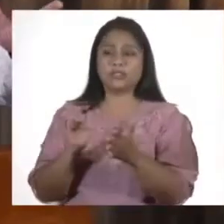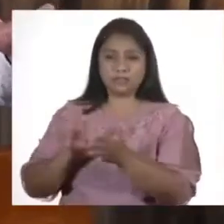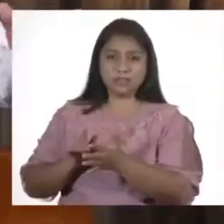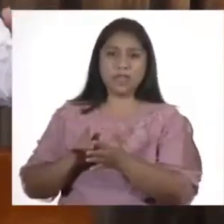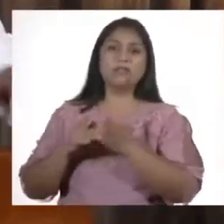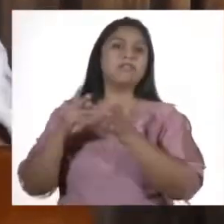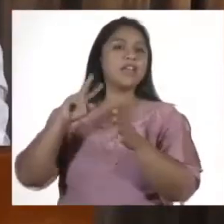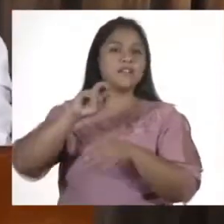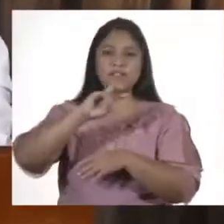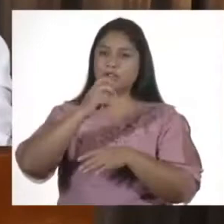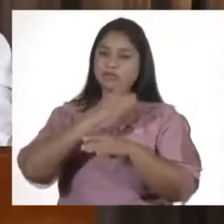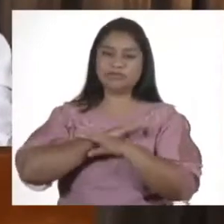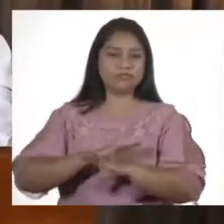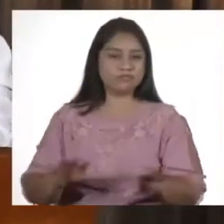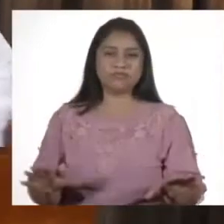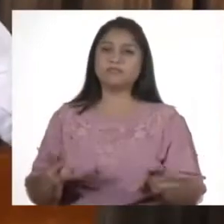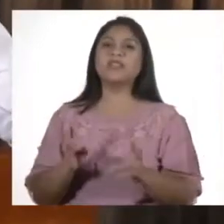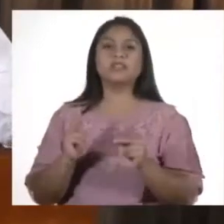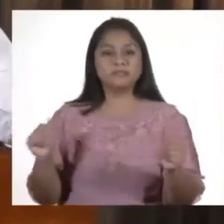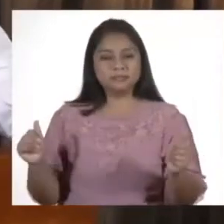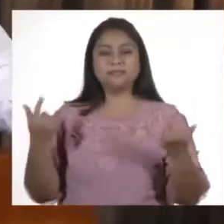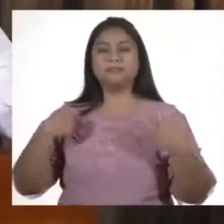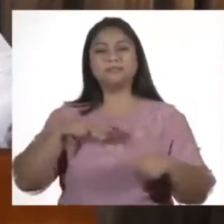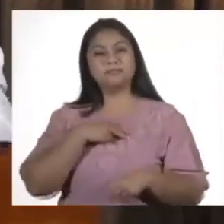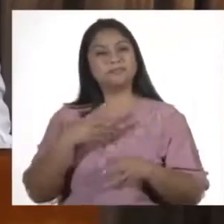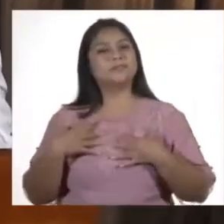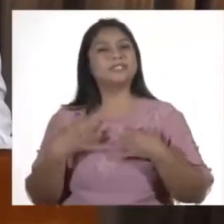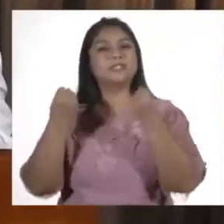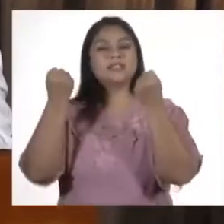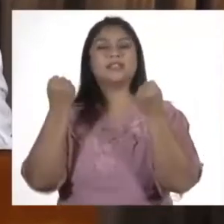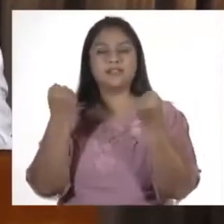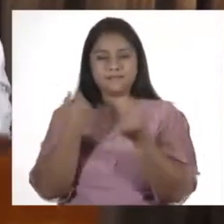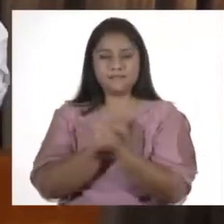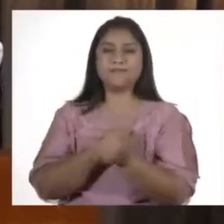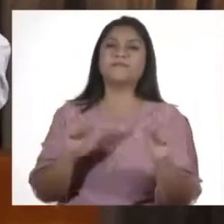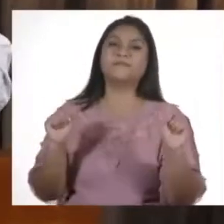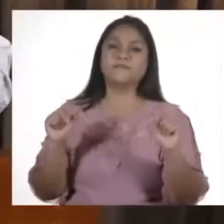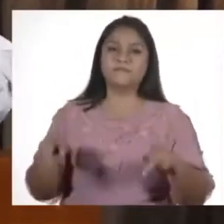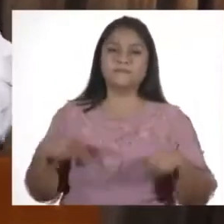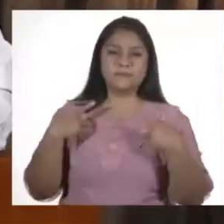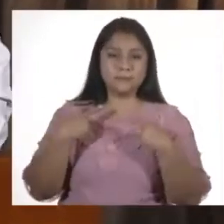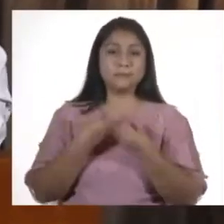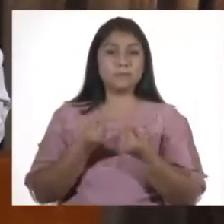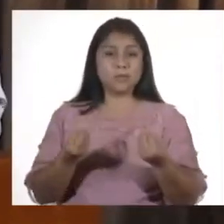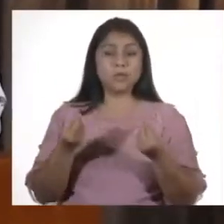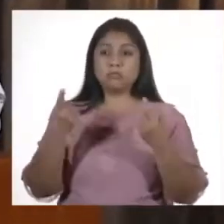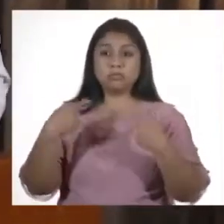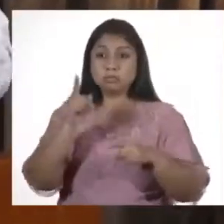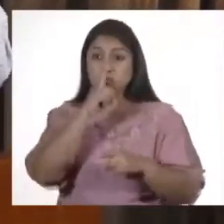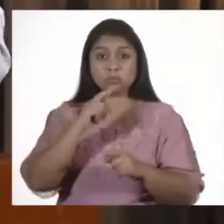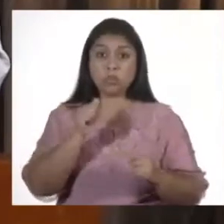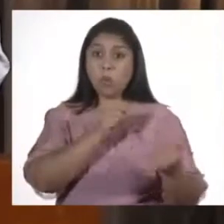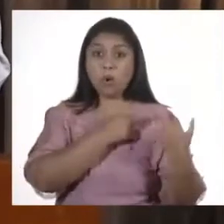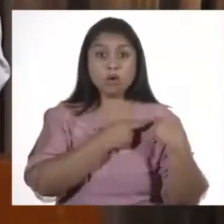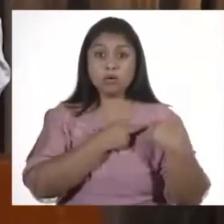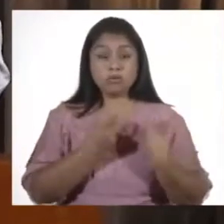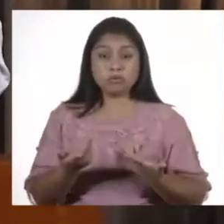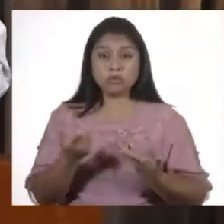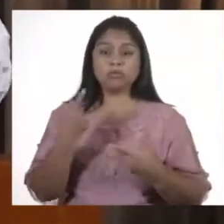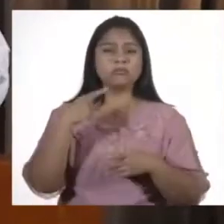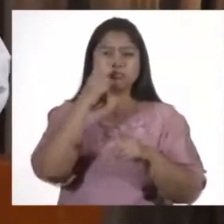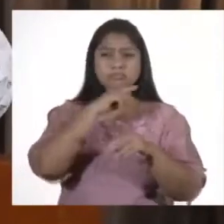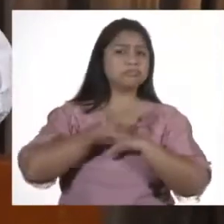el virus se va a acabar y vamos a lograr salvar muchísimas vidas. Si actuamos irresponsablemente y no nos